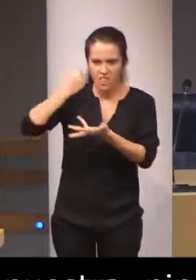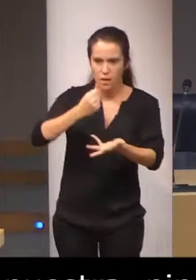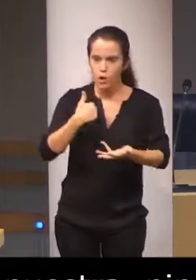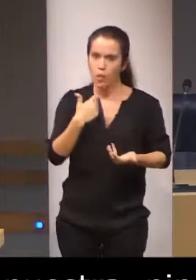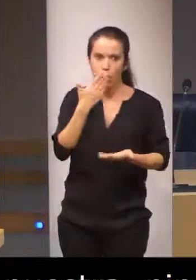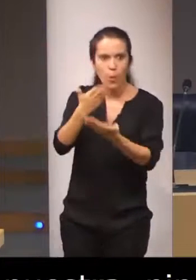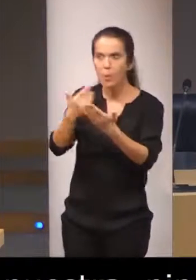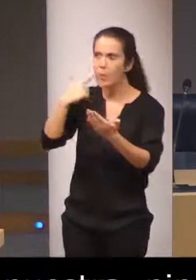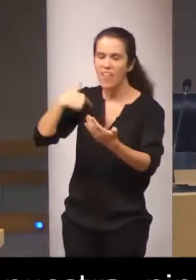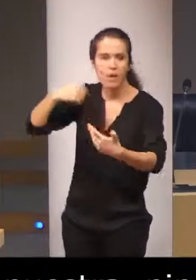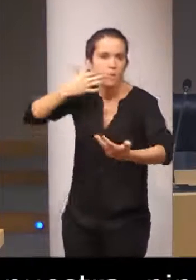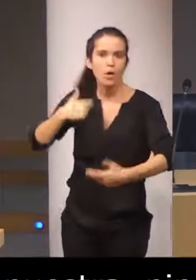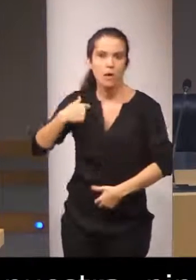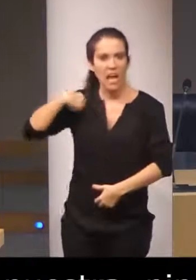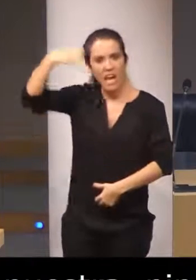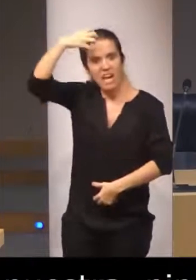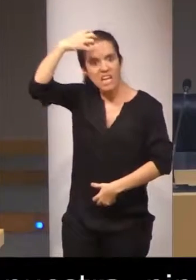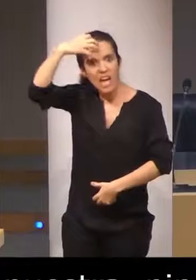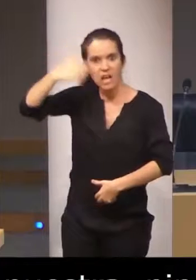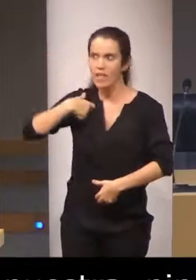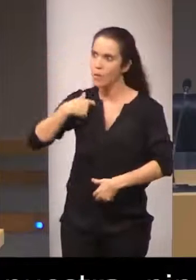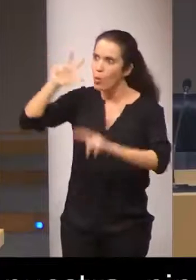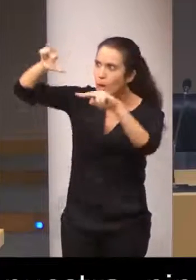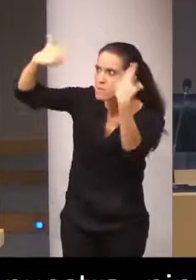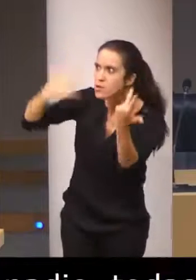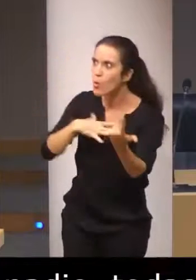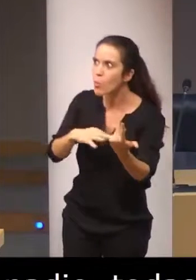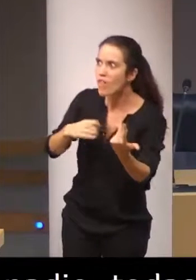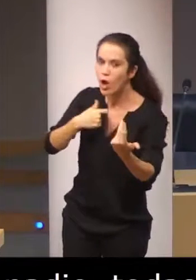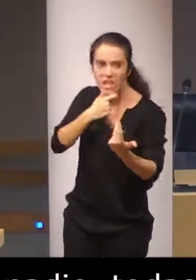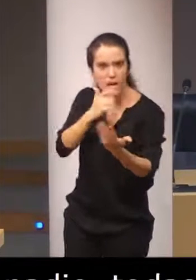majestad británica para organizar un curso de inglés. Por favor.